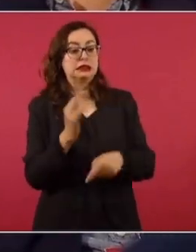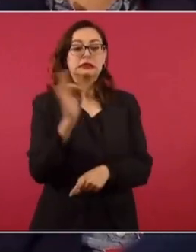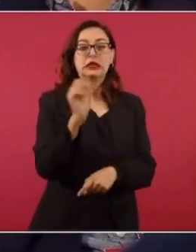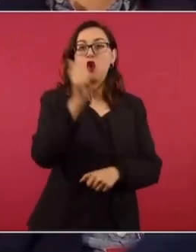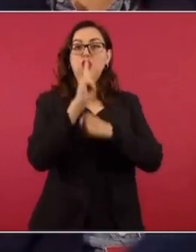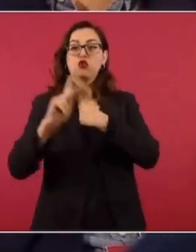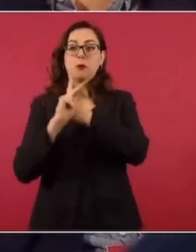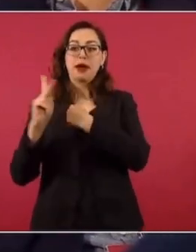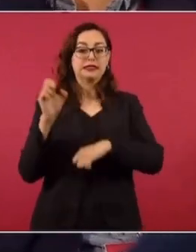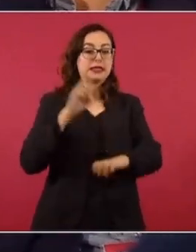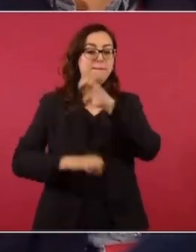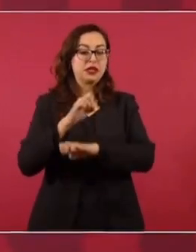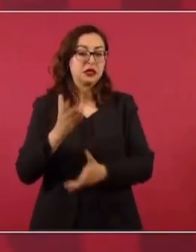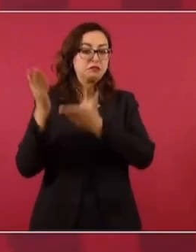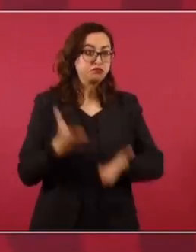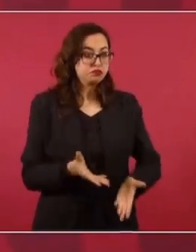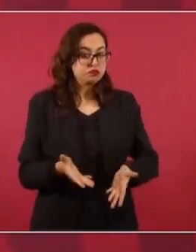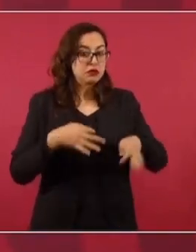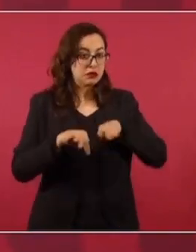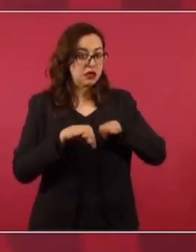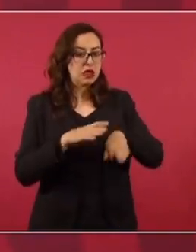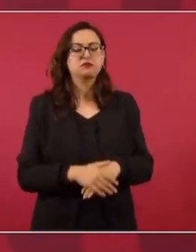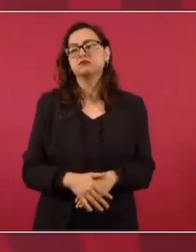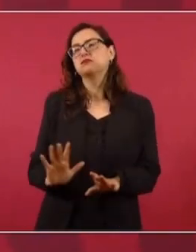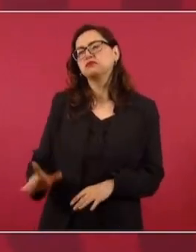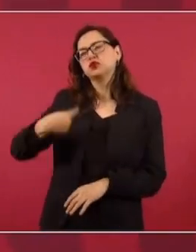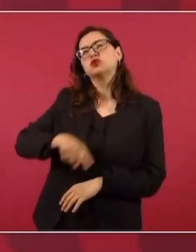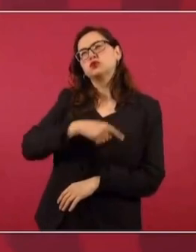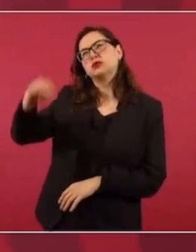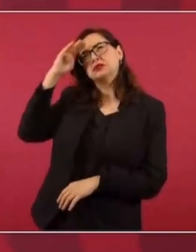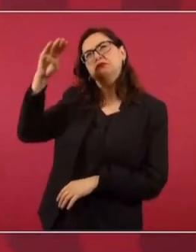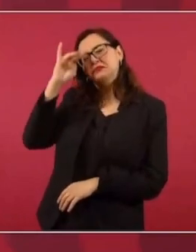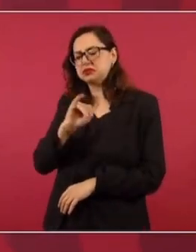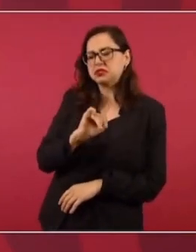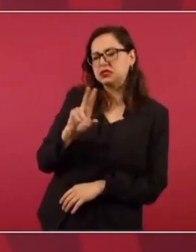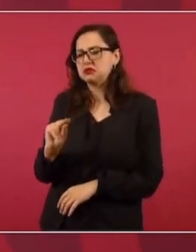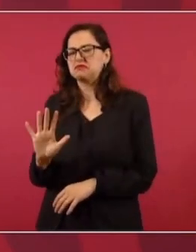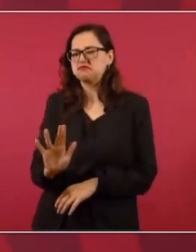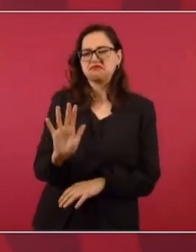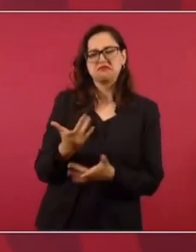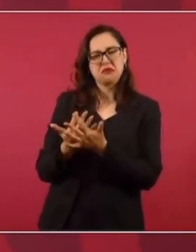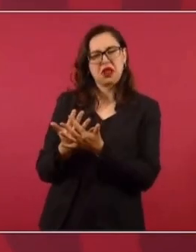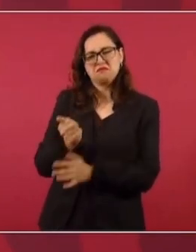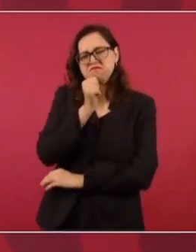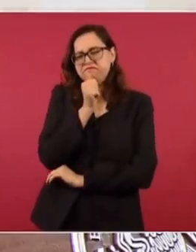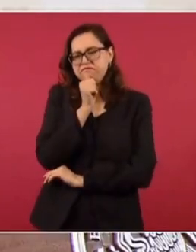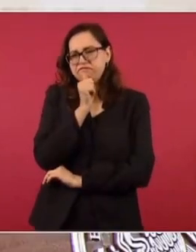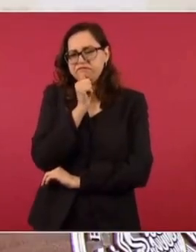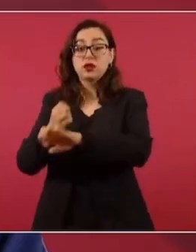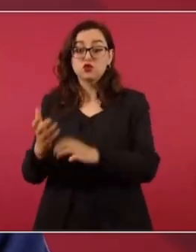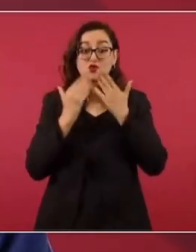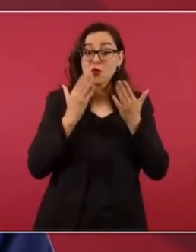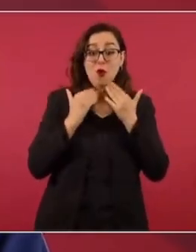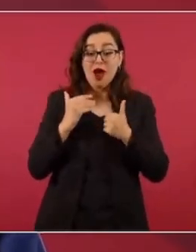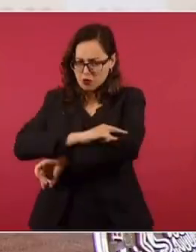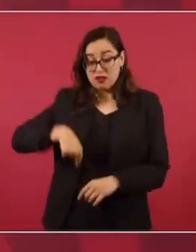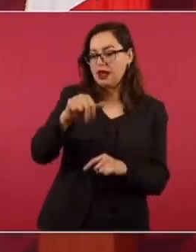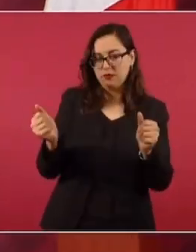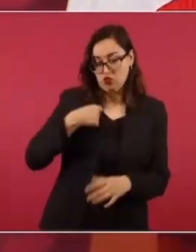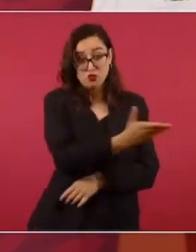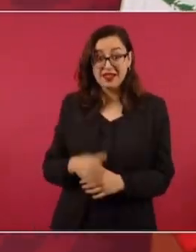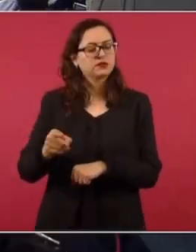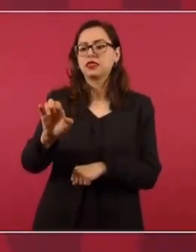operaciones aéreas a algunas empresas extranjeras? Lo estamos analizando. Vamos a fortalecer toda la aviación comercial aérea.